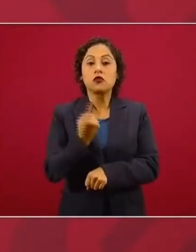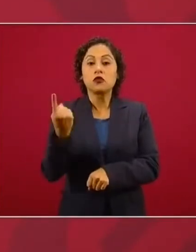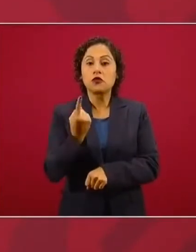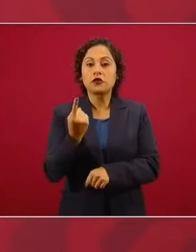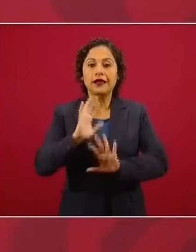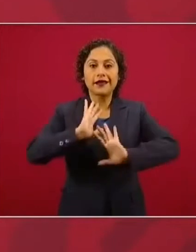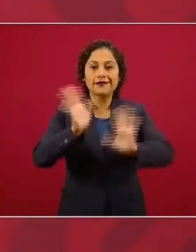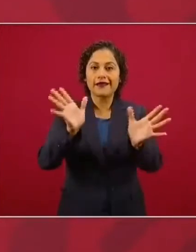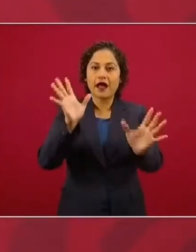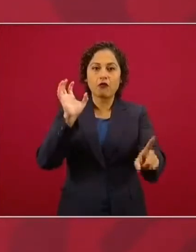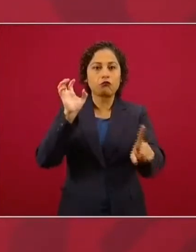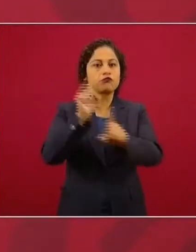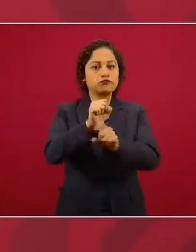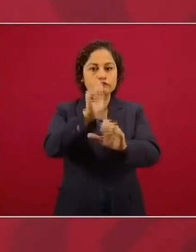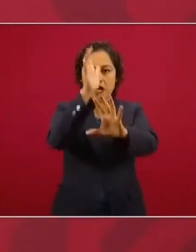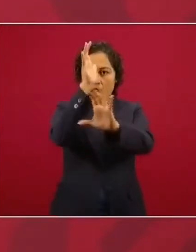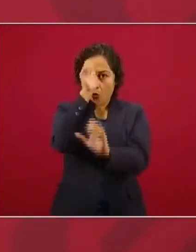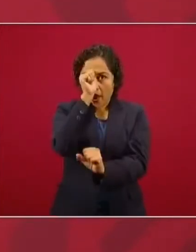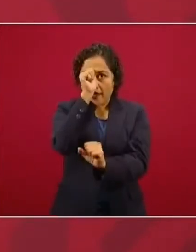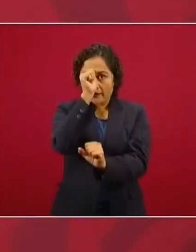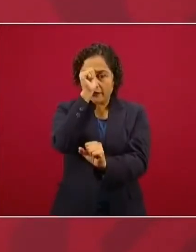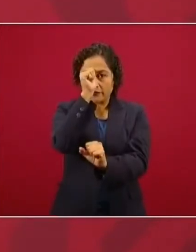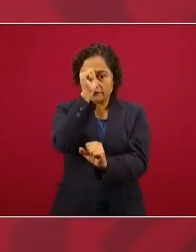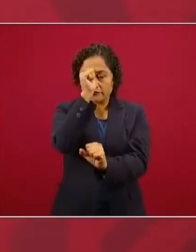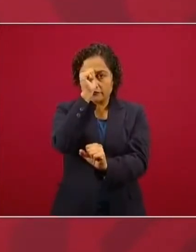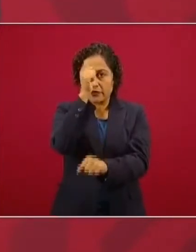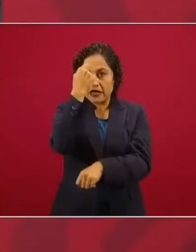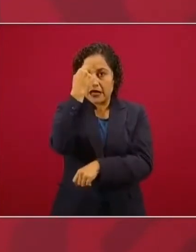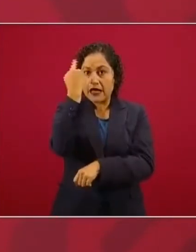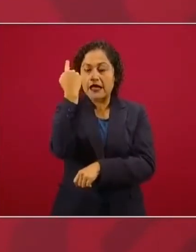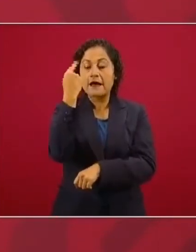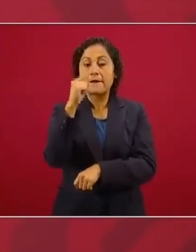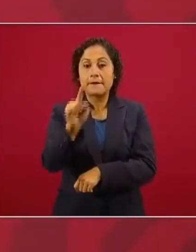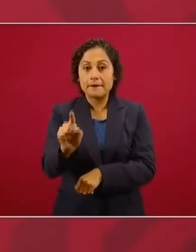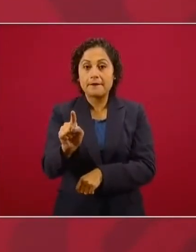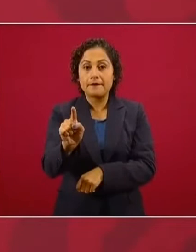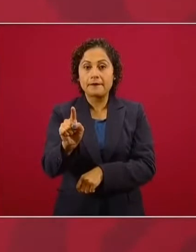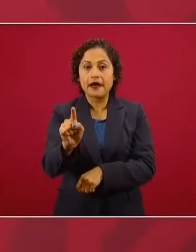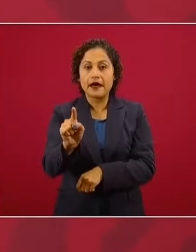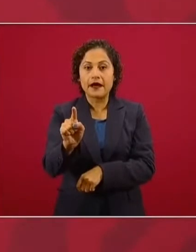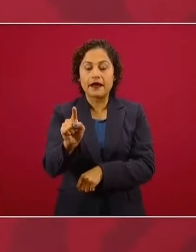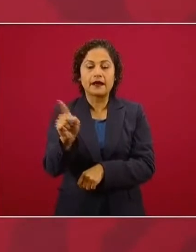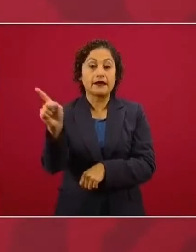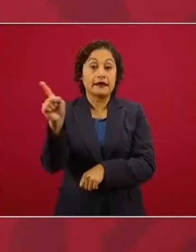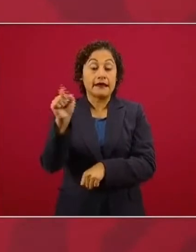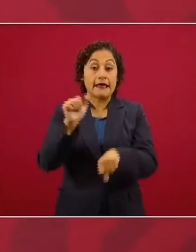reestructurar la deuda de Argentina.